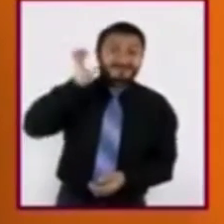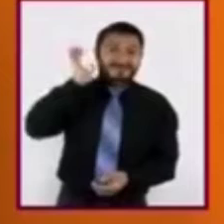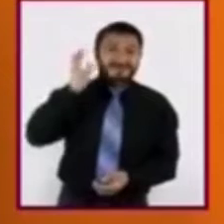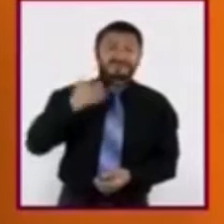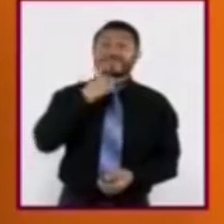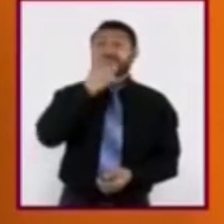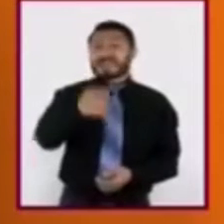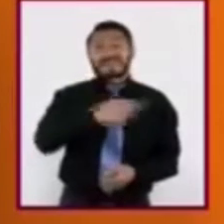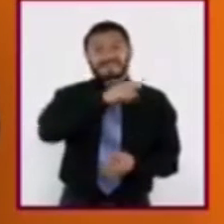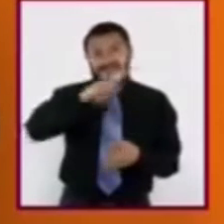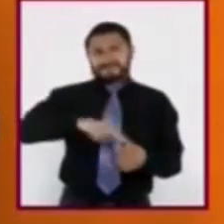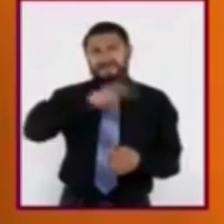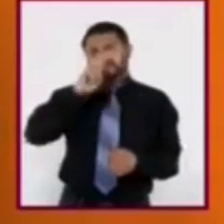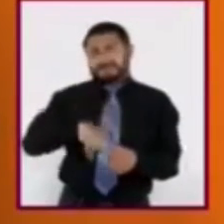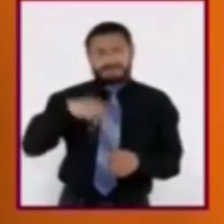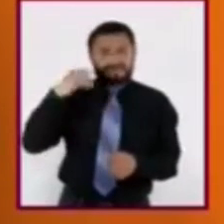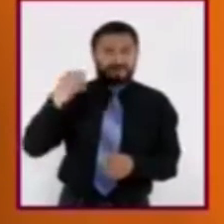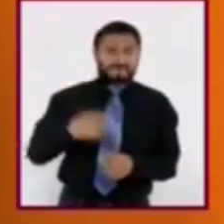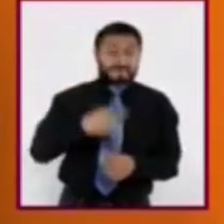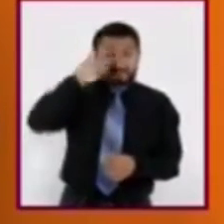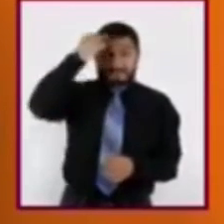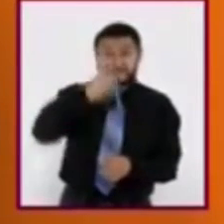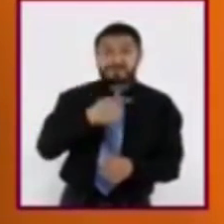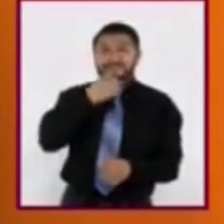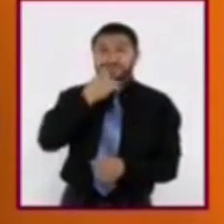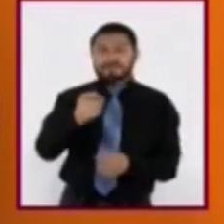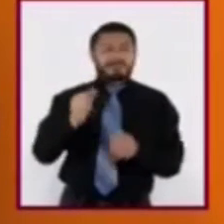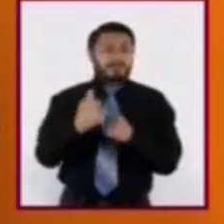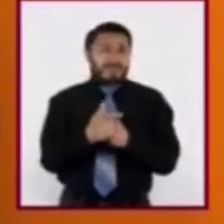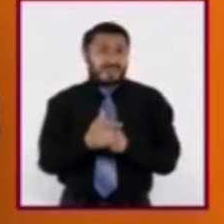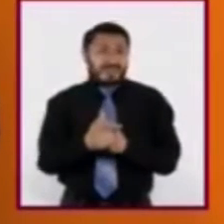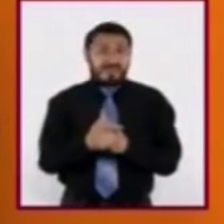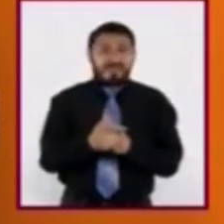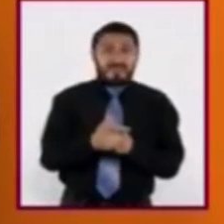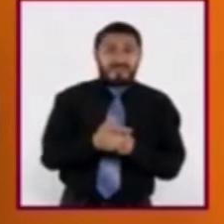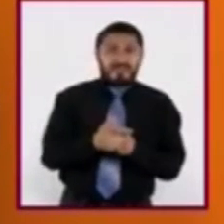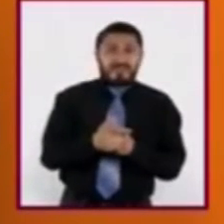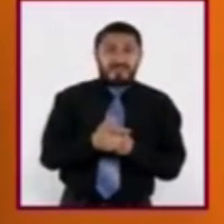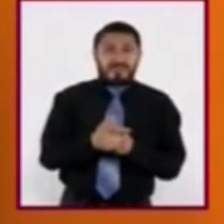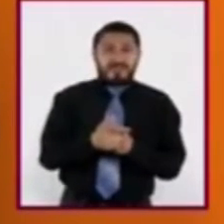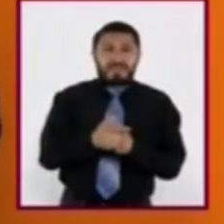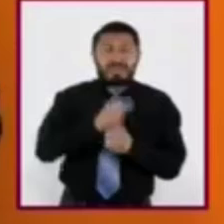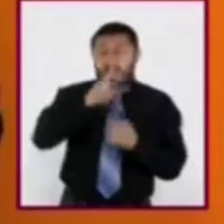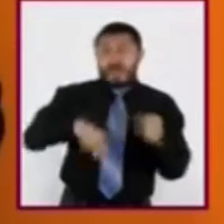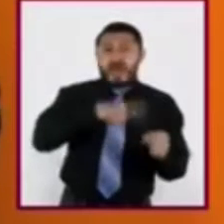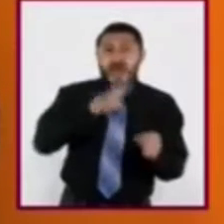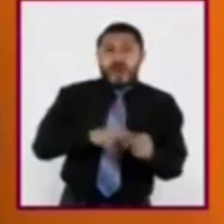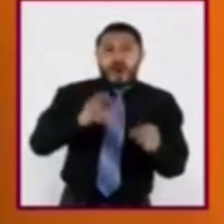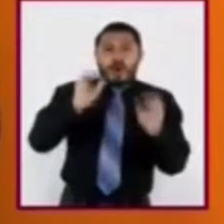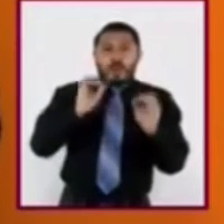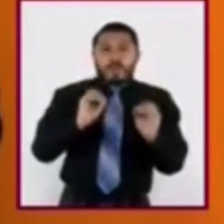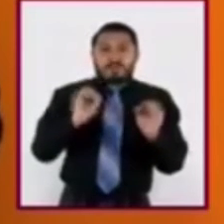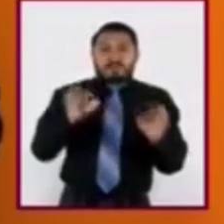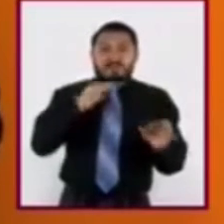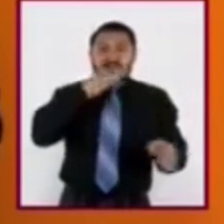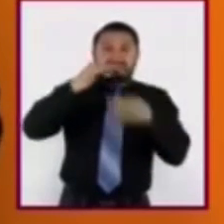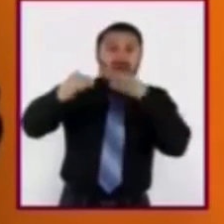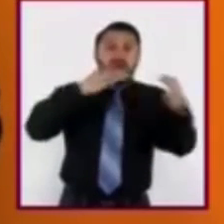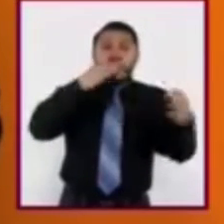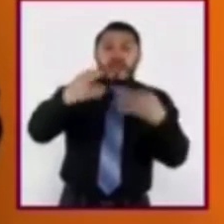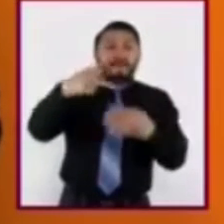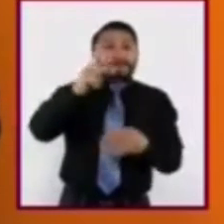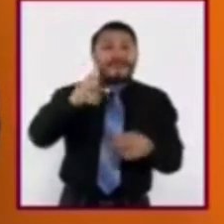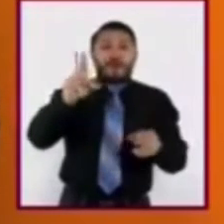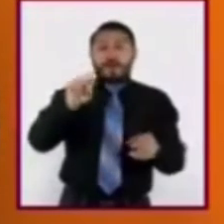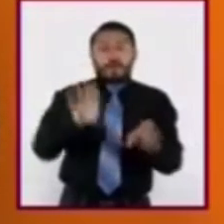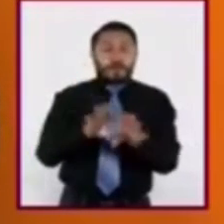decimos frecuentemente para referirnos a un hecho que es importante o digno de ser contado. Pero eso no necesariamente